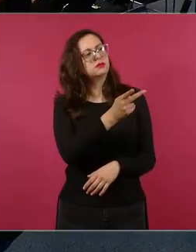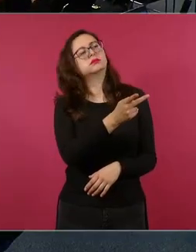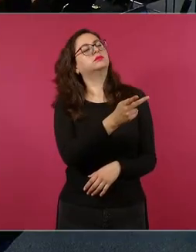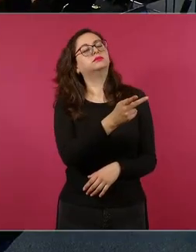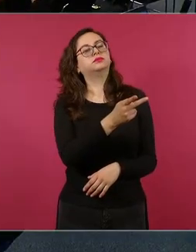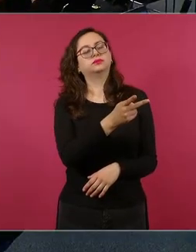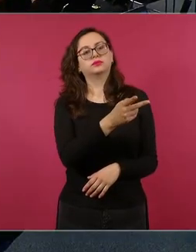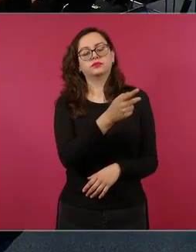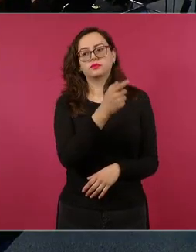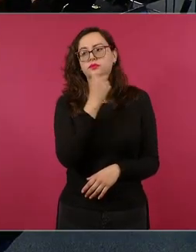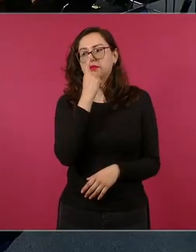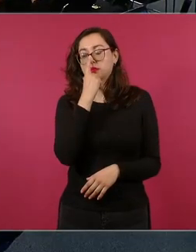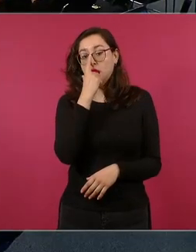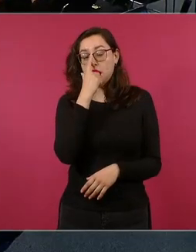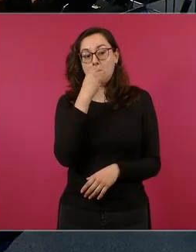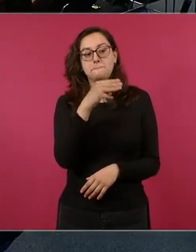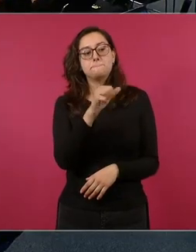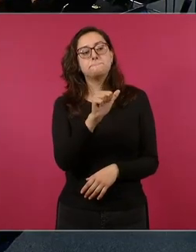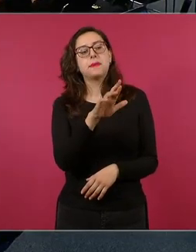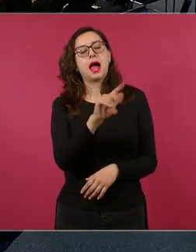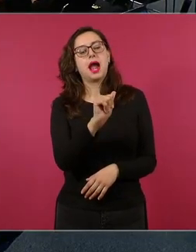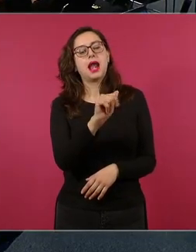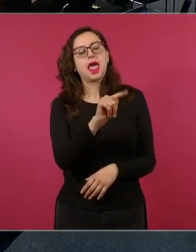Marat